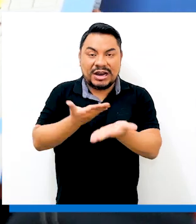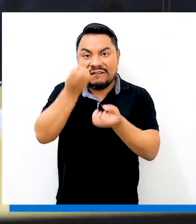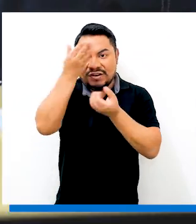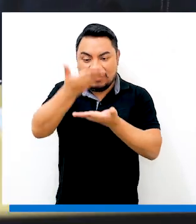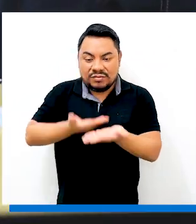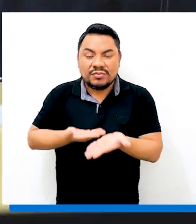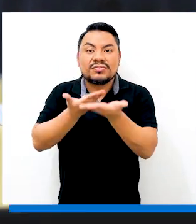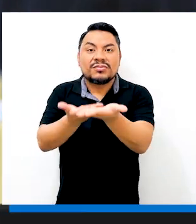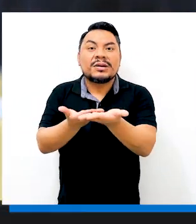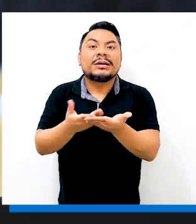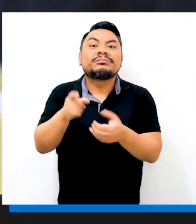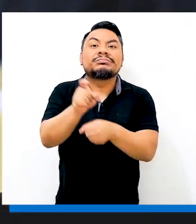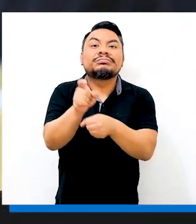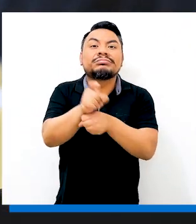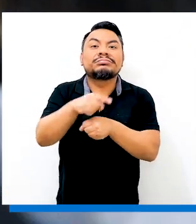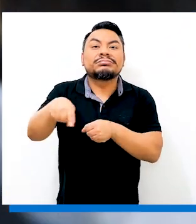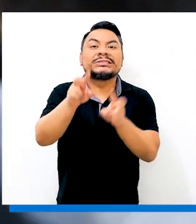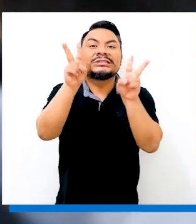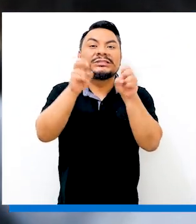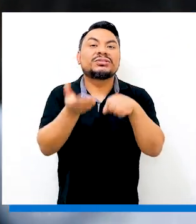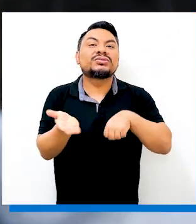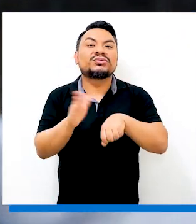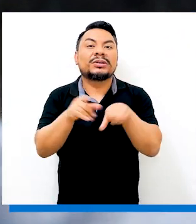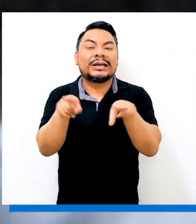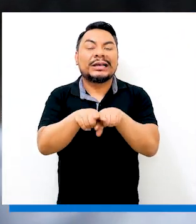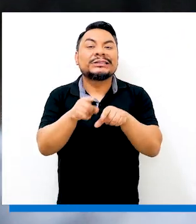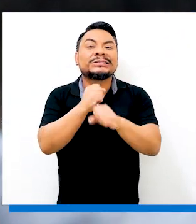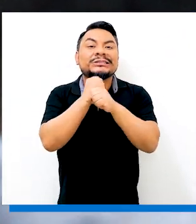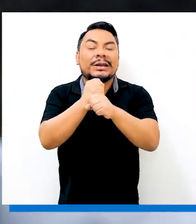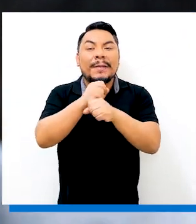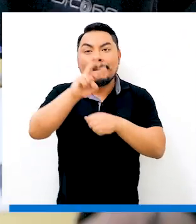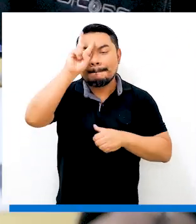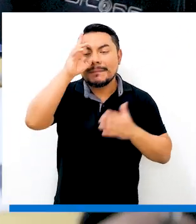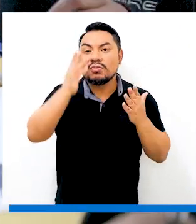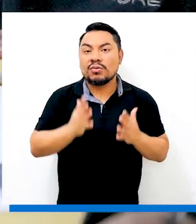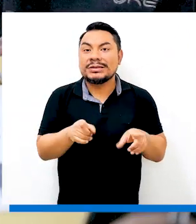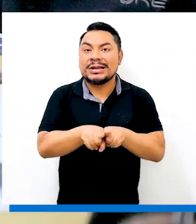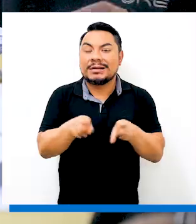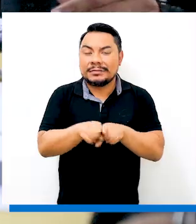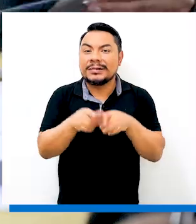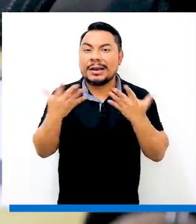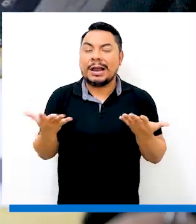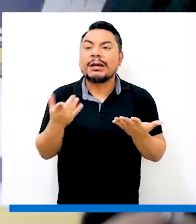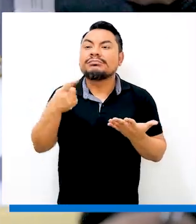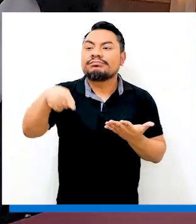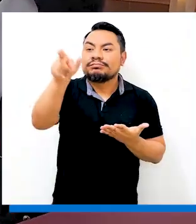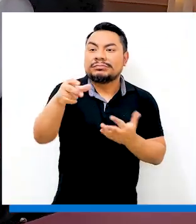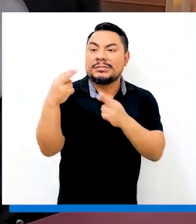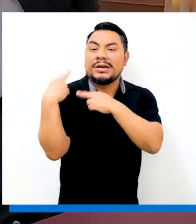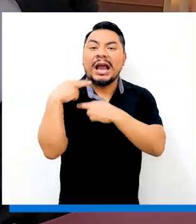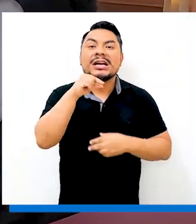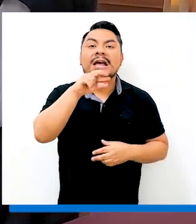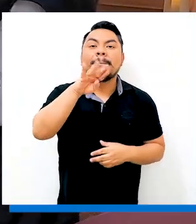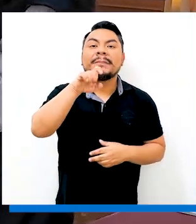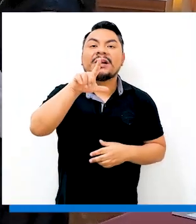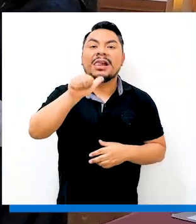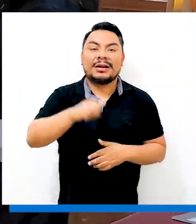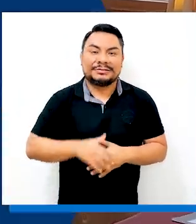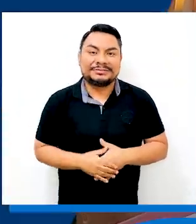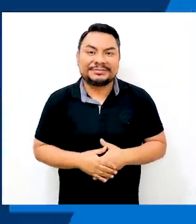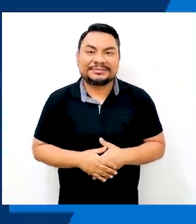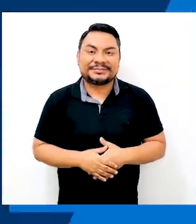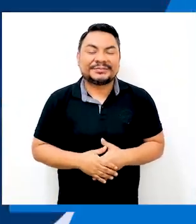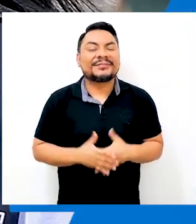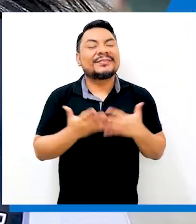cartillas informativas los talleres abordaron temas relacionados al sistema electoral peruano y fueron dictados por la gestora Gabriela Peña